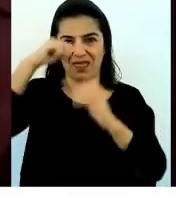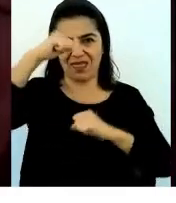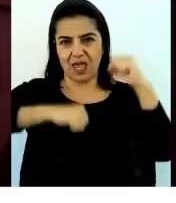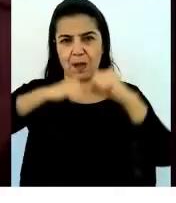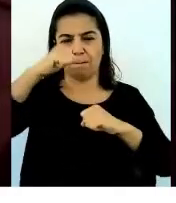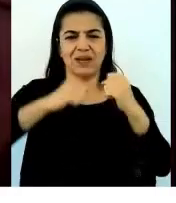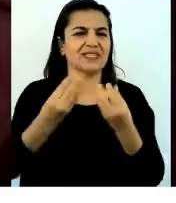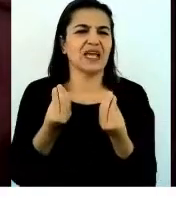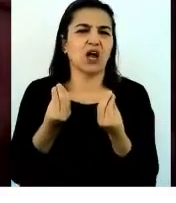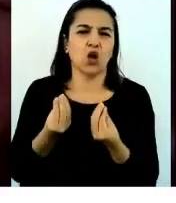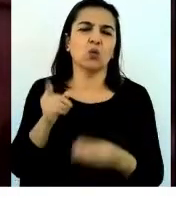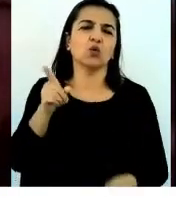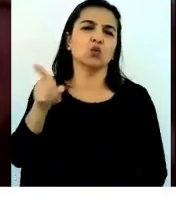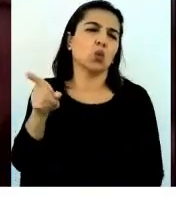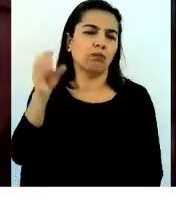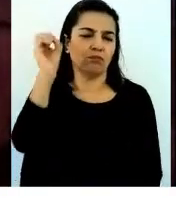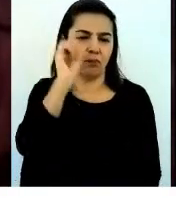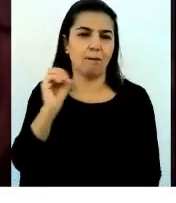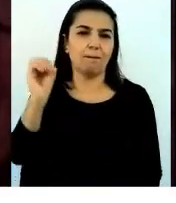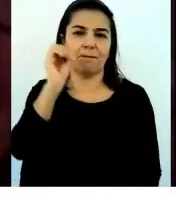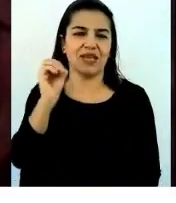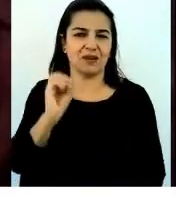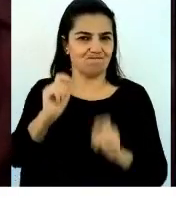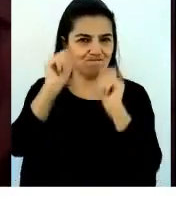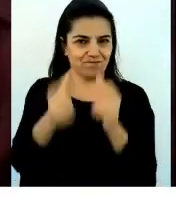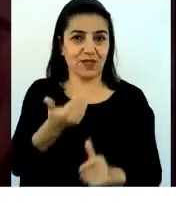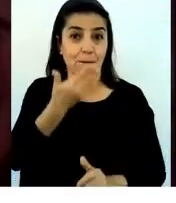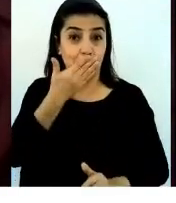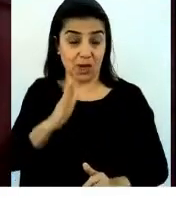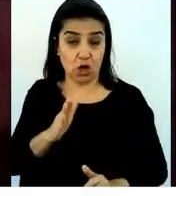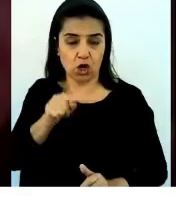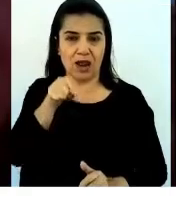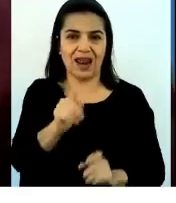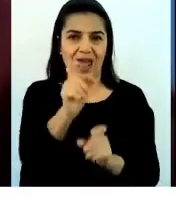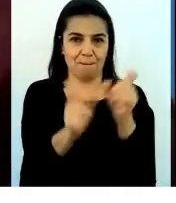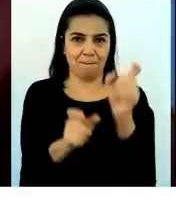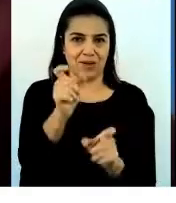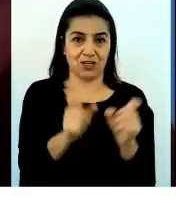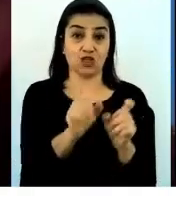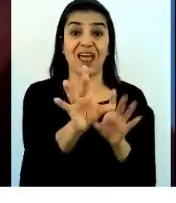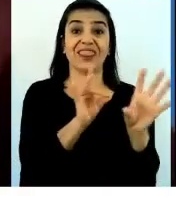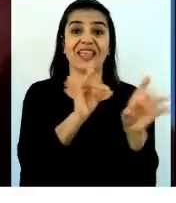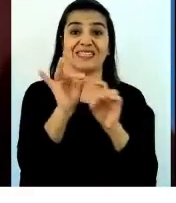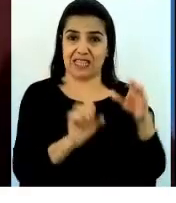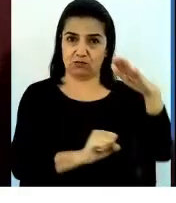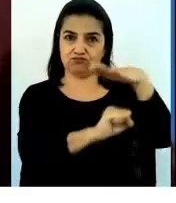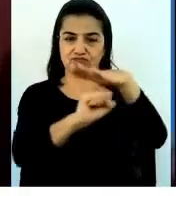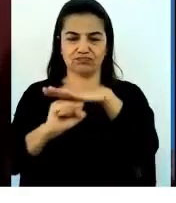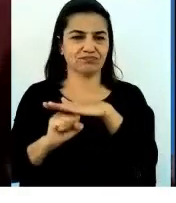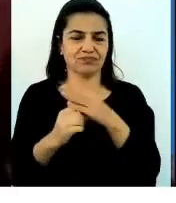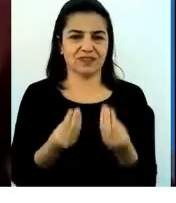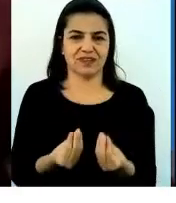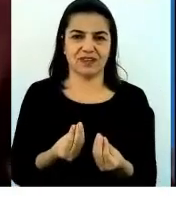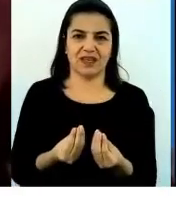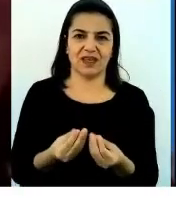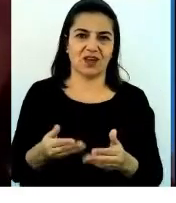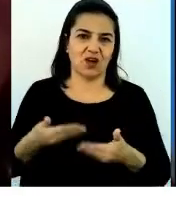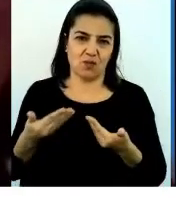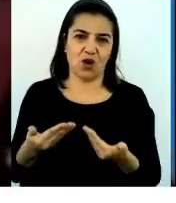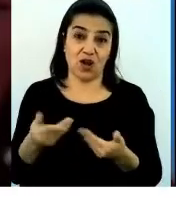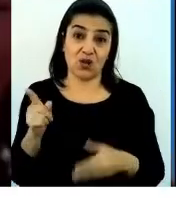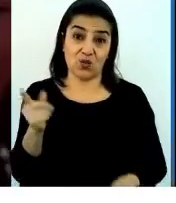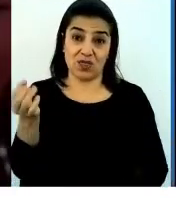¿Qué es lo que a ti te parece más eficaz para influir en las personas que toman estas decisiones? ¿Cómo estabas hablando recién del sector